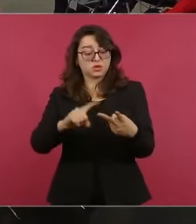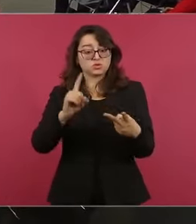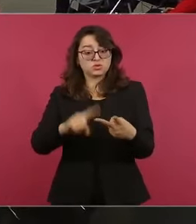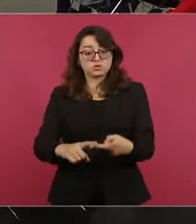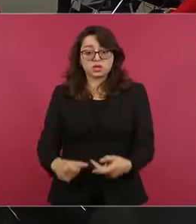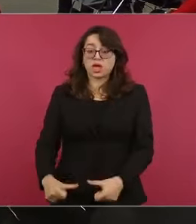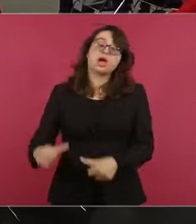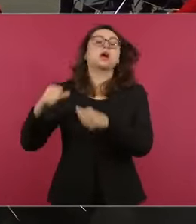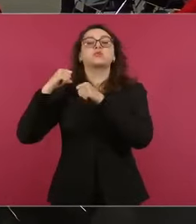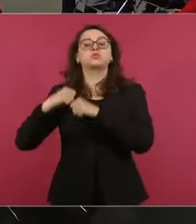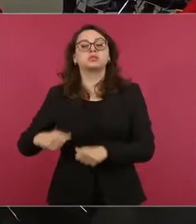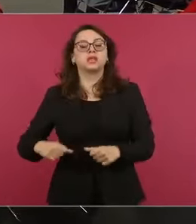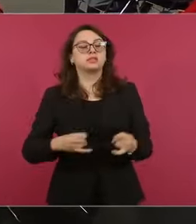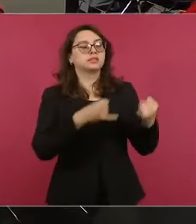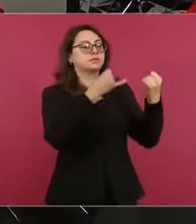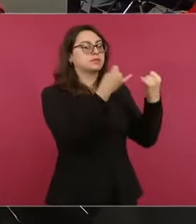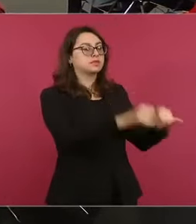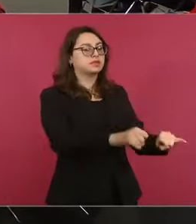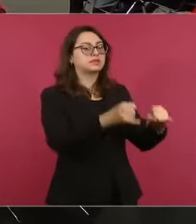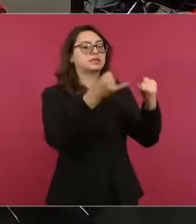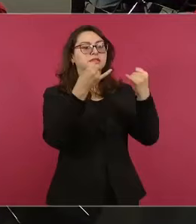otro poder independiente,